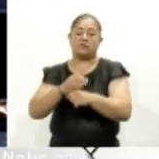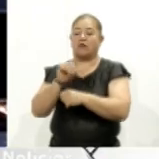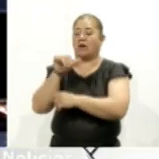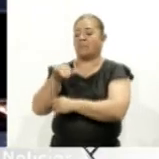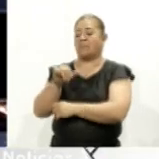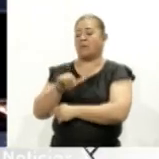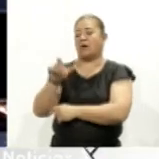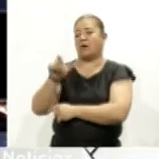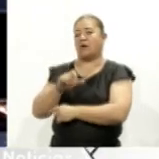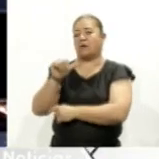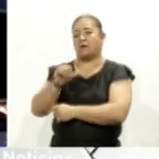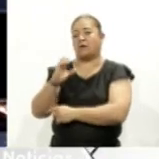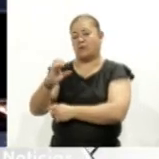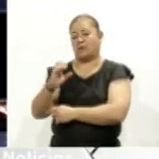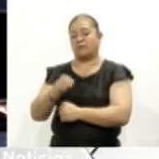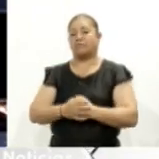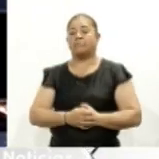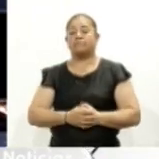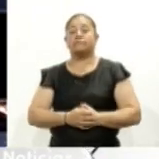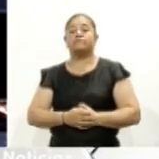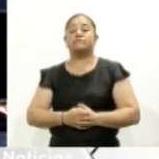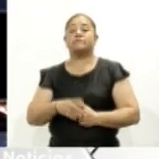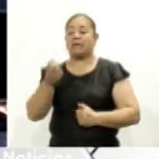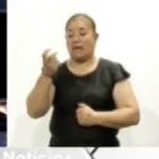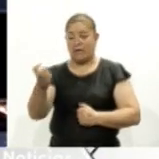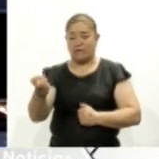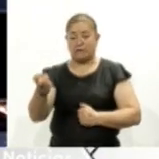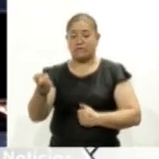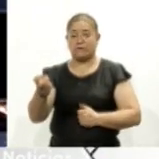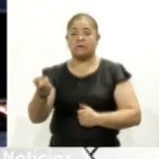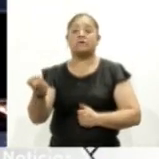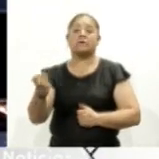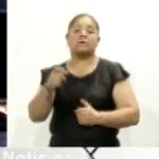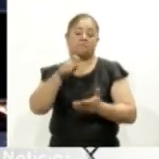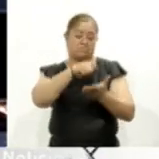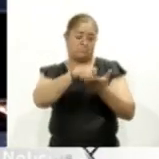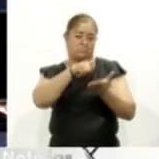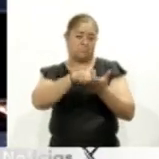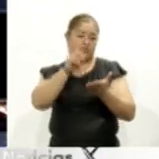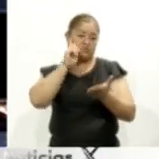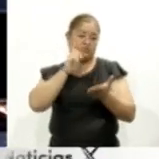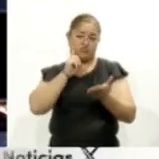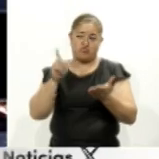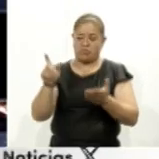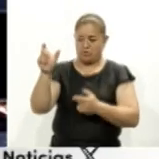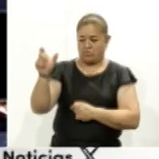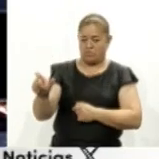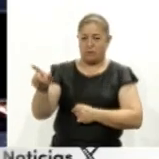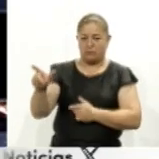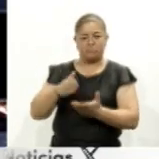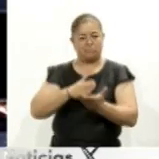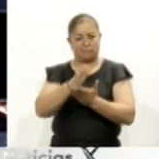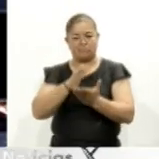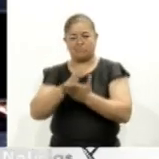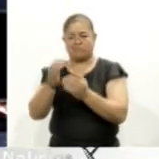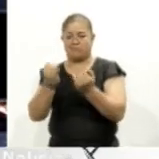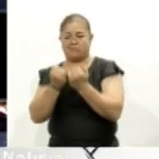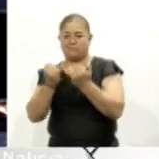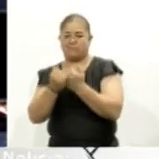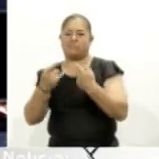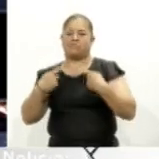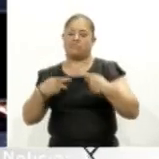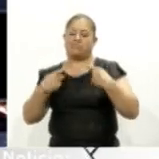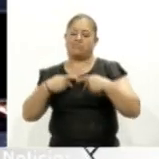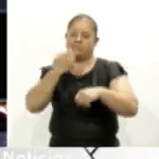llevó a cabo en el municipio de Amahac, donde además de escritoras tlaxcaltecas, intervinieron estudiantes de secundaria